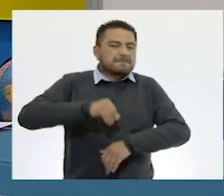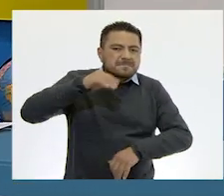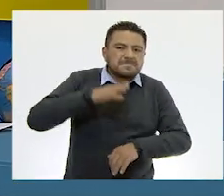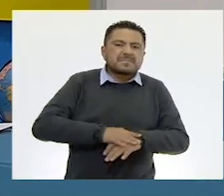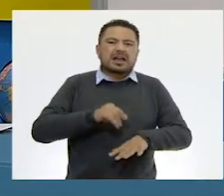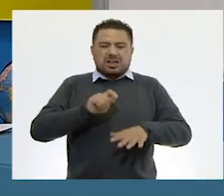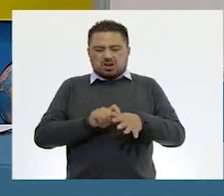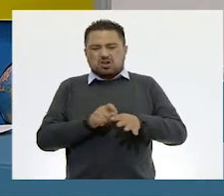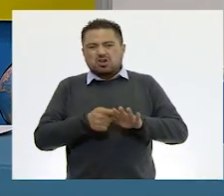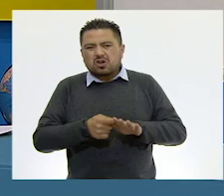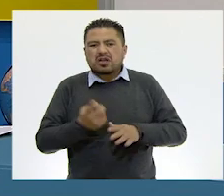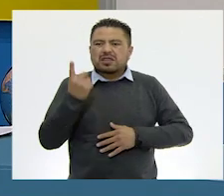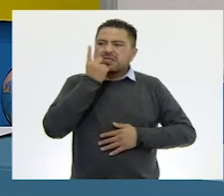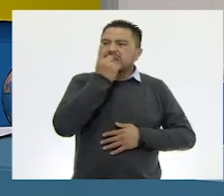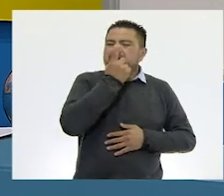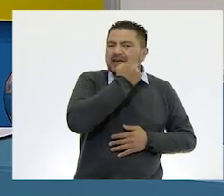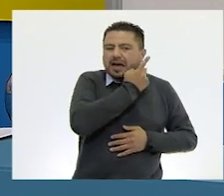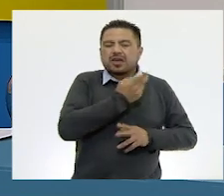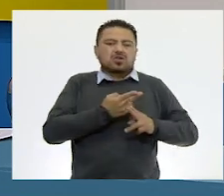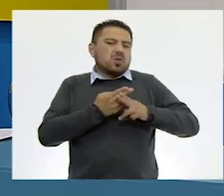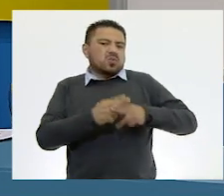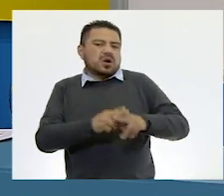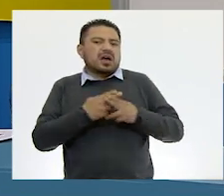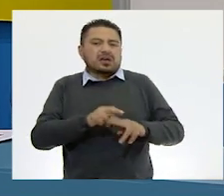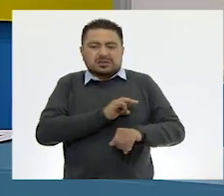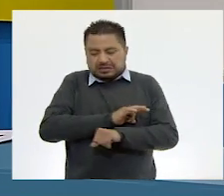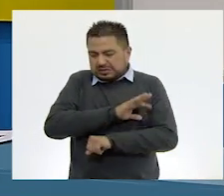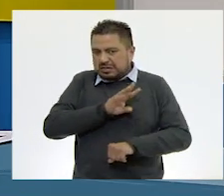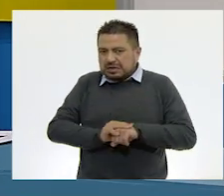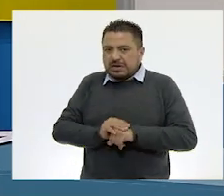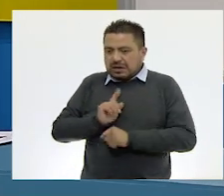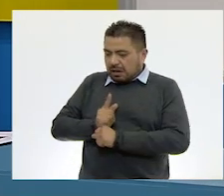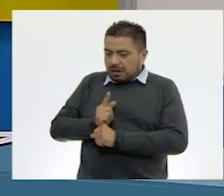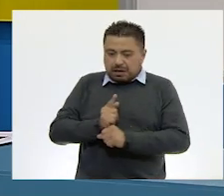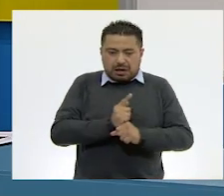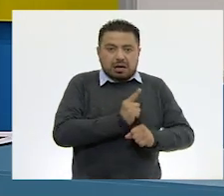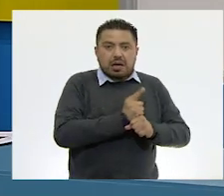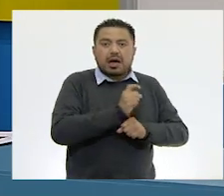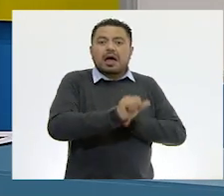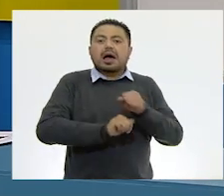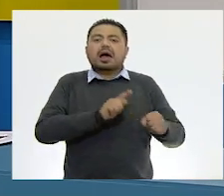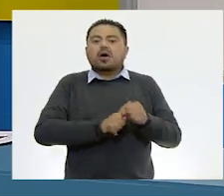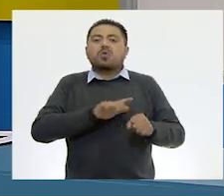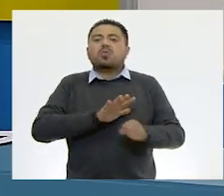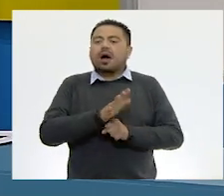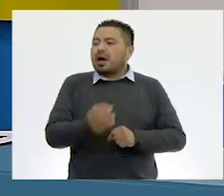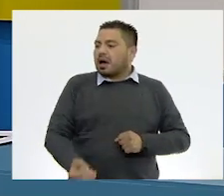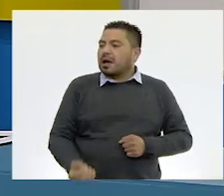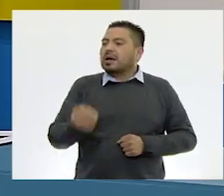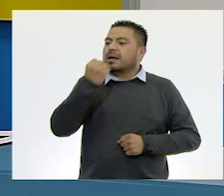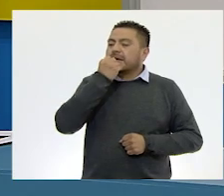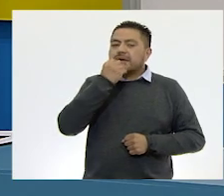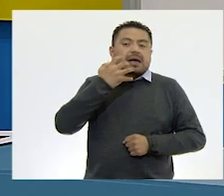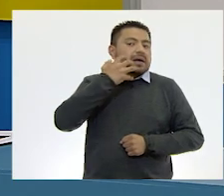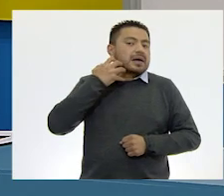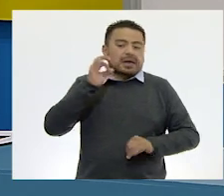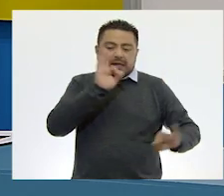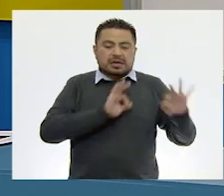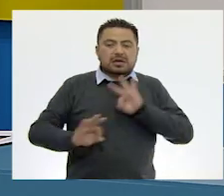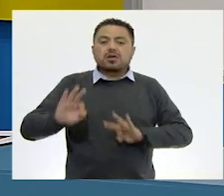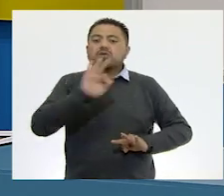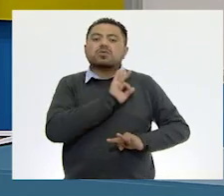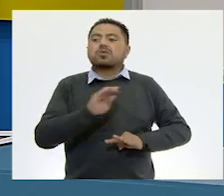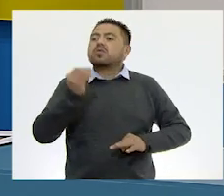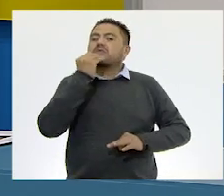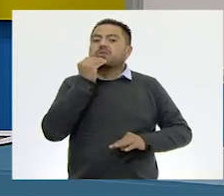uñas, dientes, huesos que permiten identificar qué animal se comió. Y un jaguar se puede